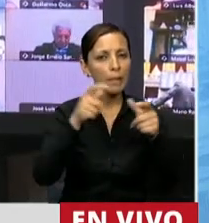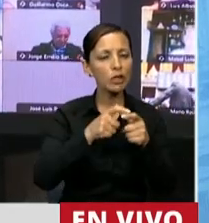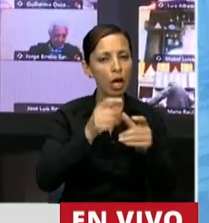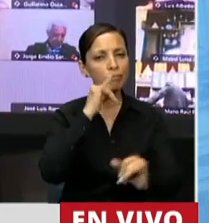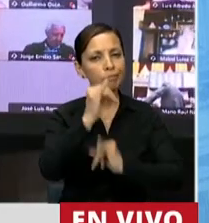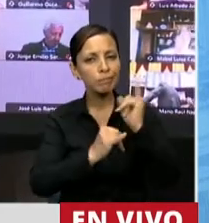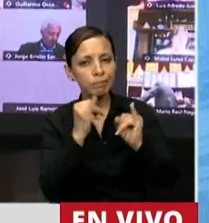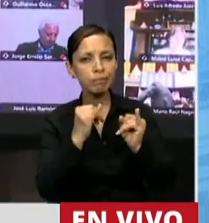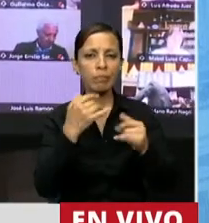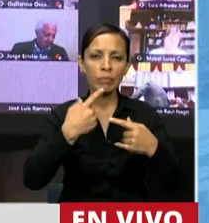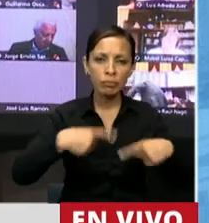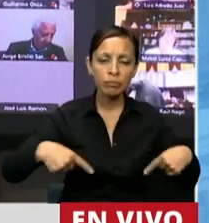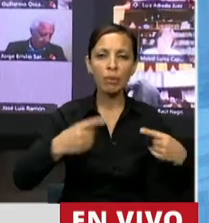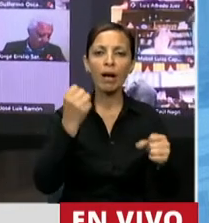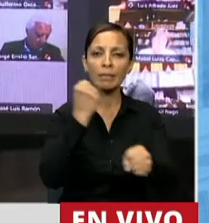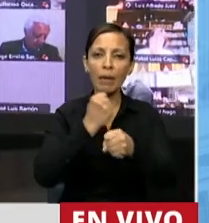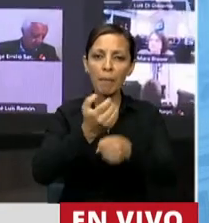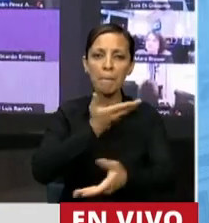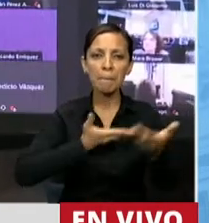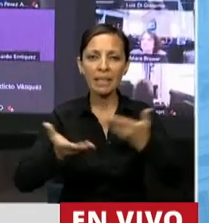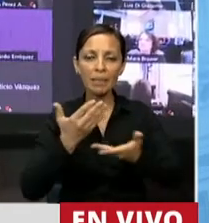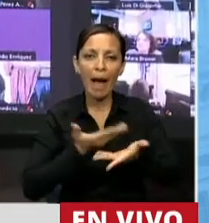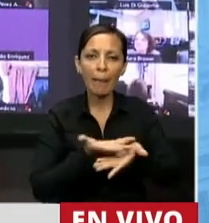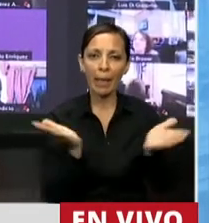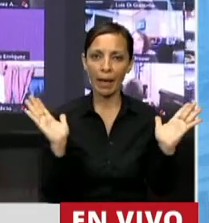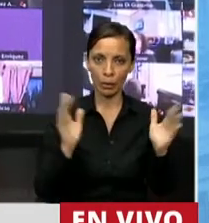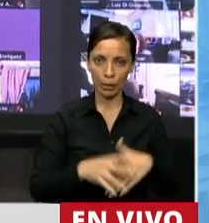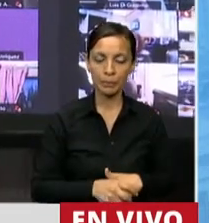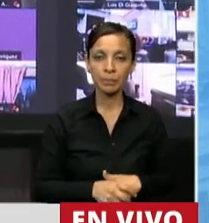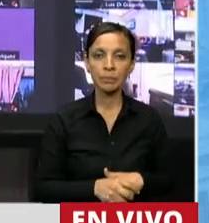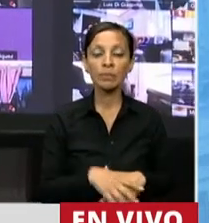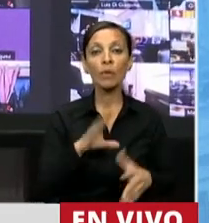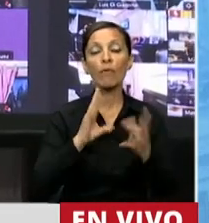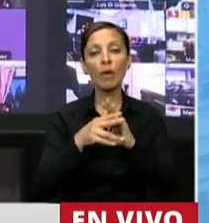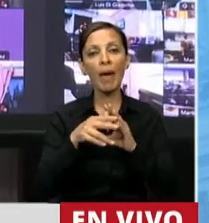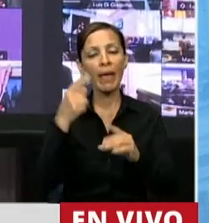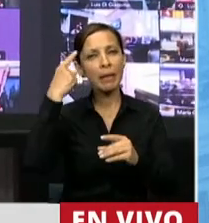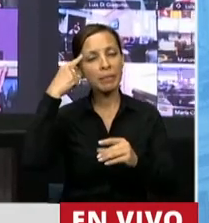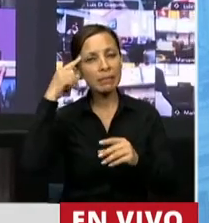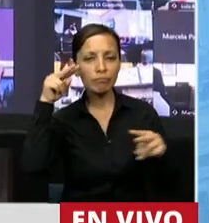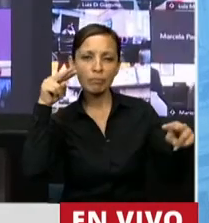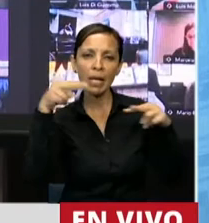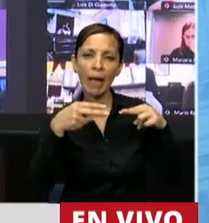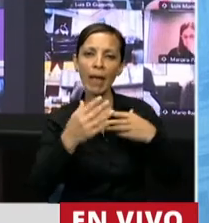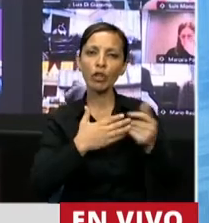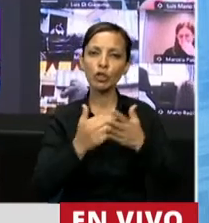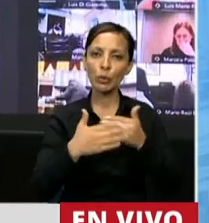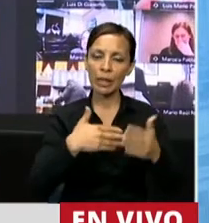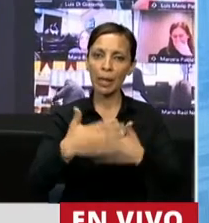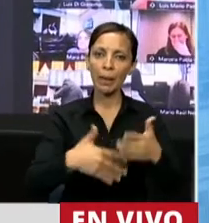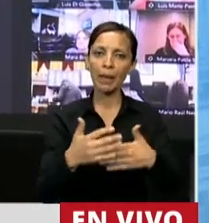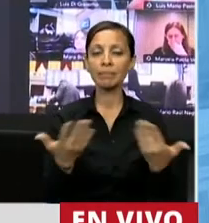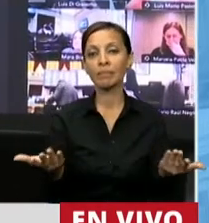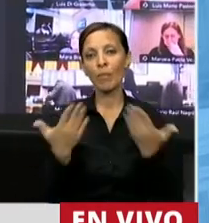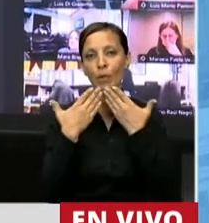a un trabajo de participación abierto y con una mirada realmente muy constructiva. Así que